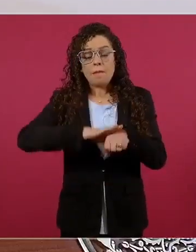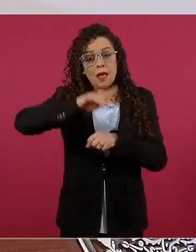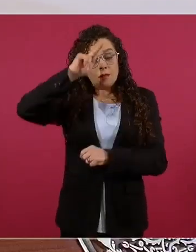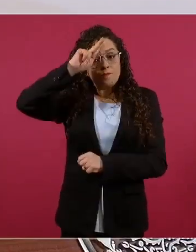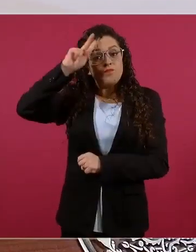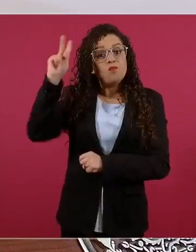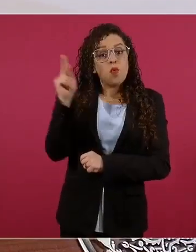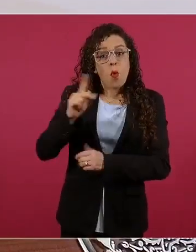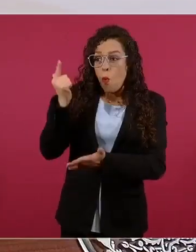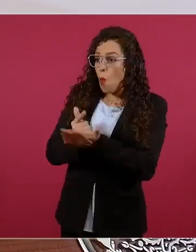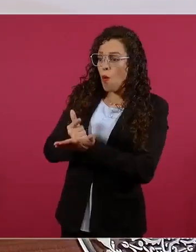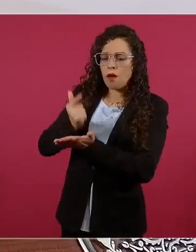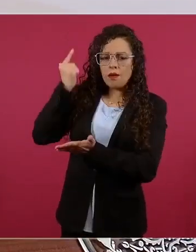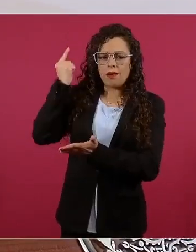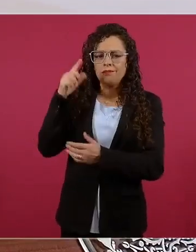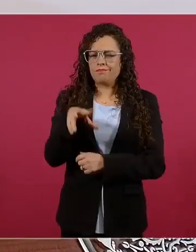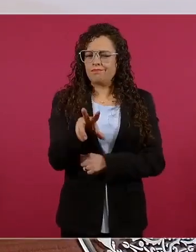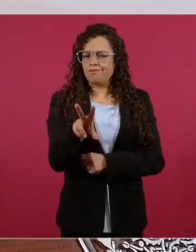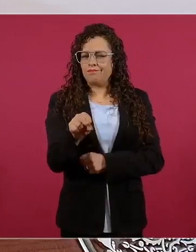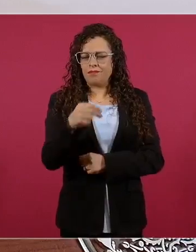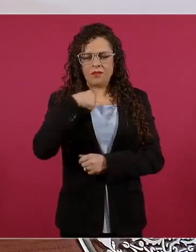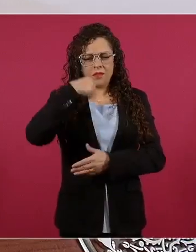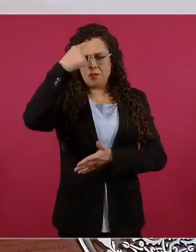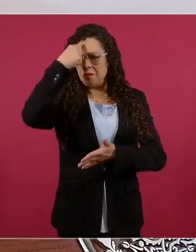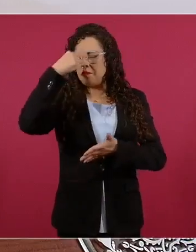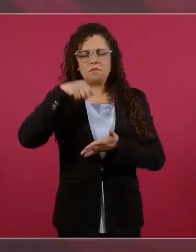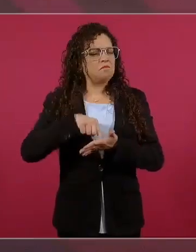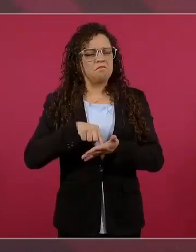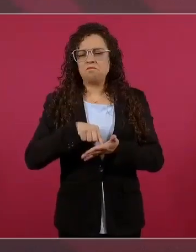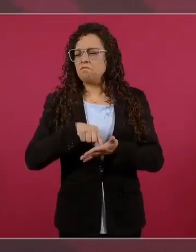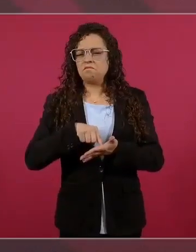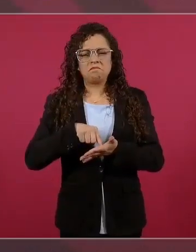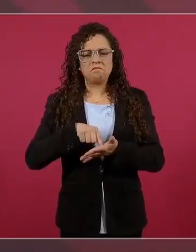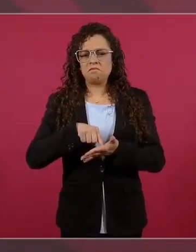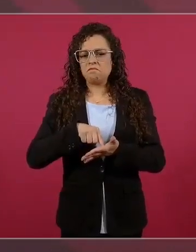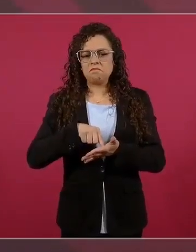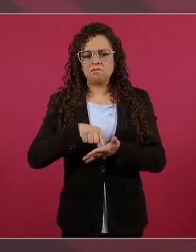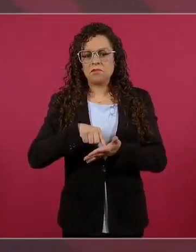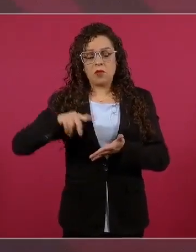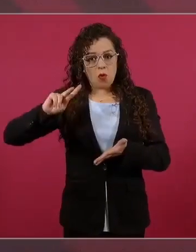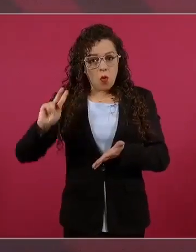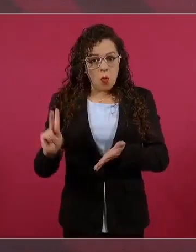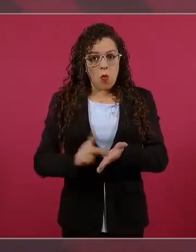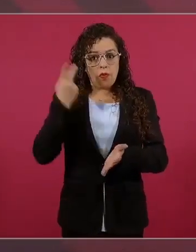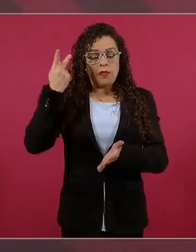que vaya a haber otra guerra mundial,